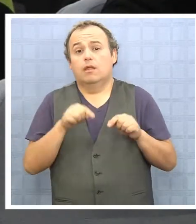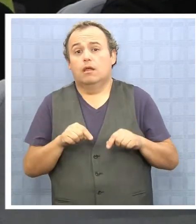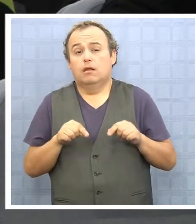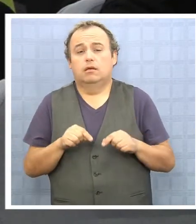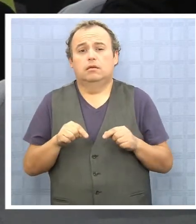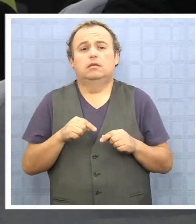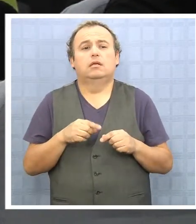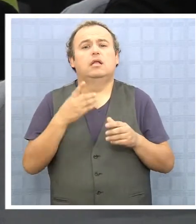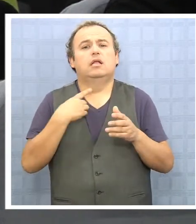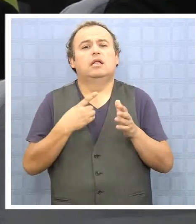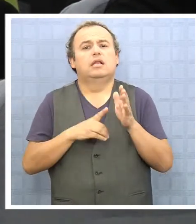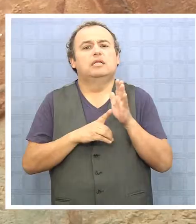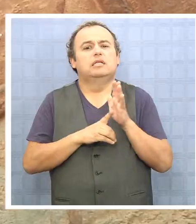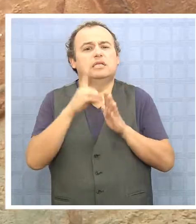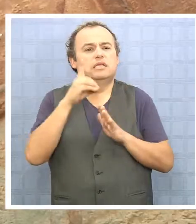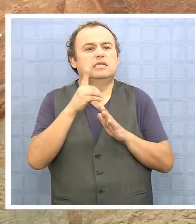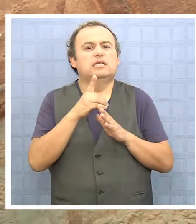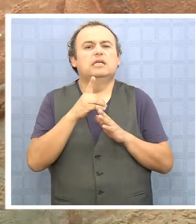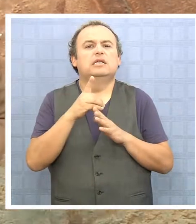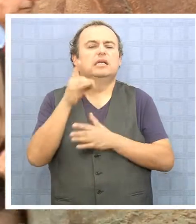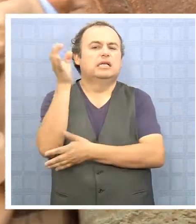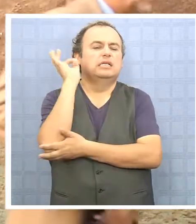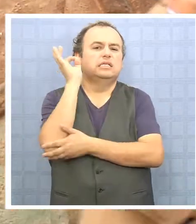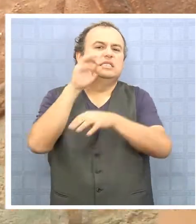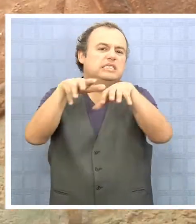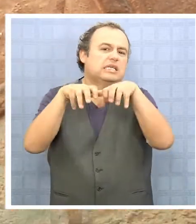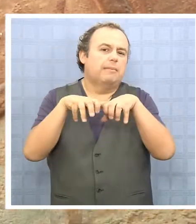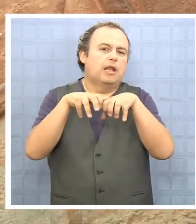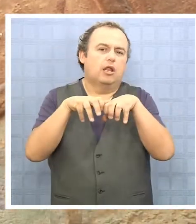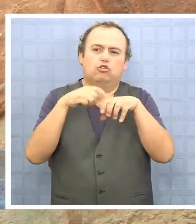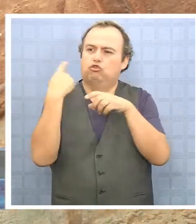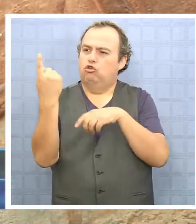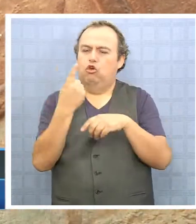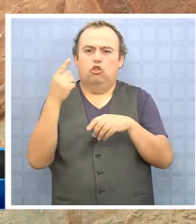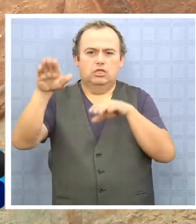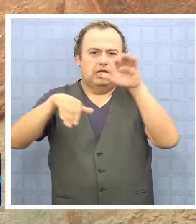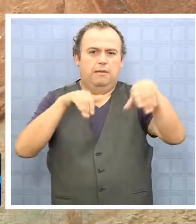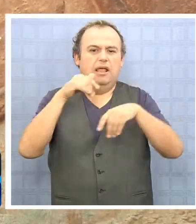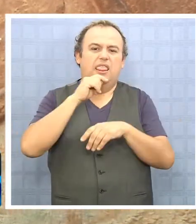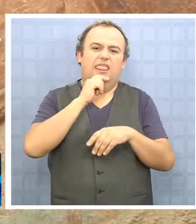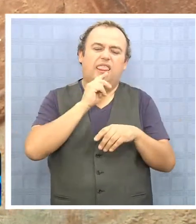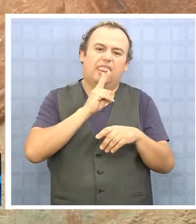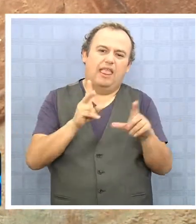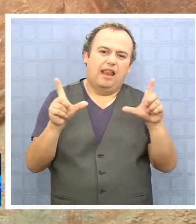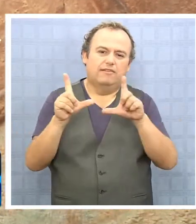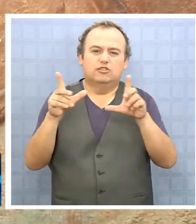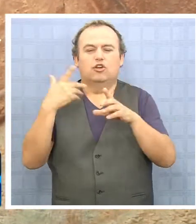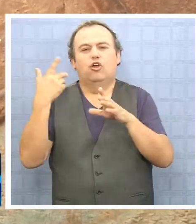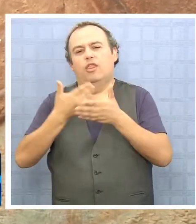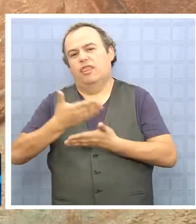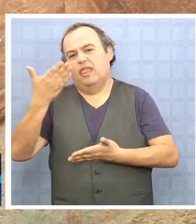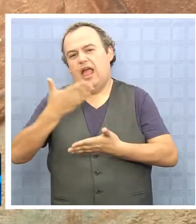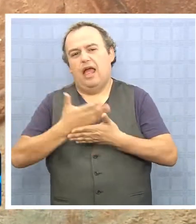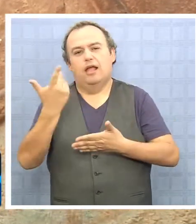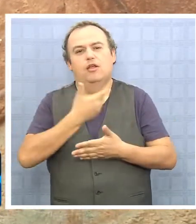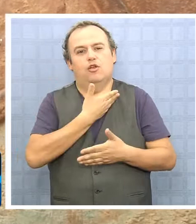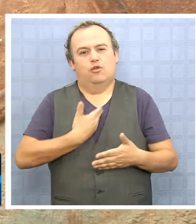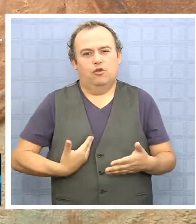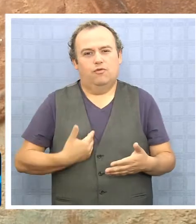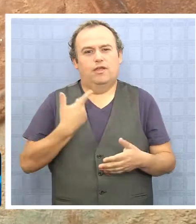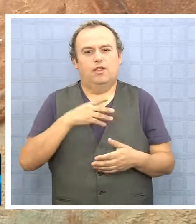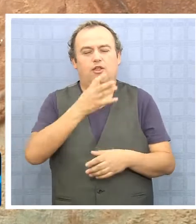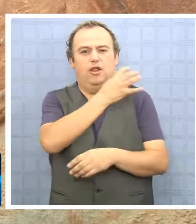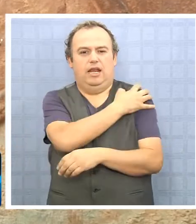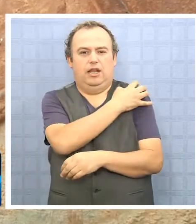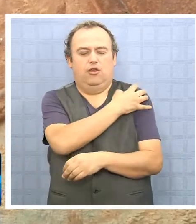desarrollando un seminario con todos los medios de comunicación y también con los periodistas que trabajan para el gobierno regional